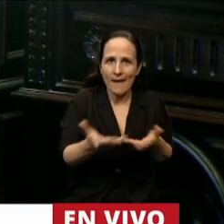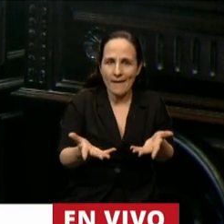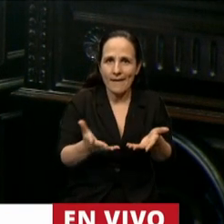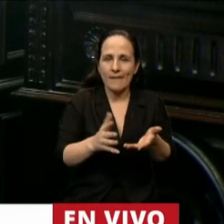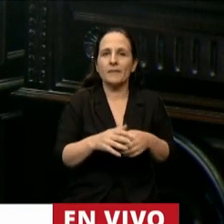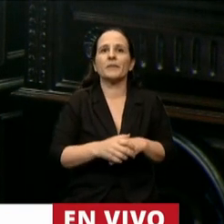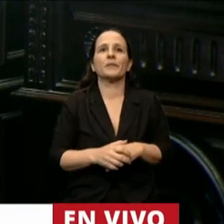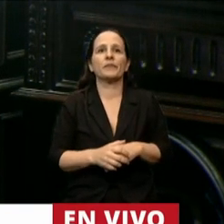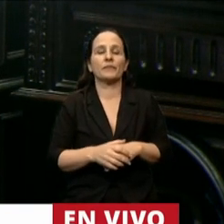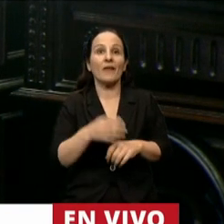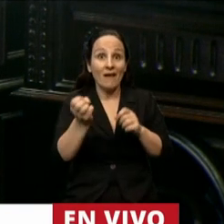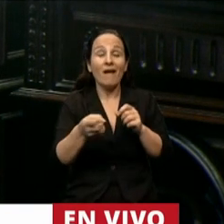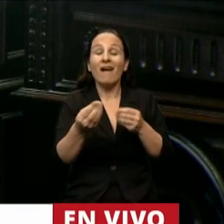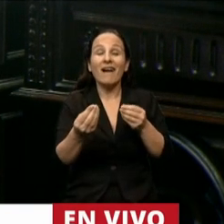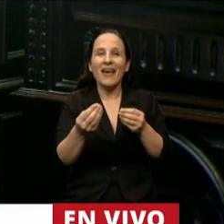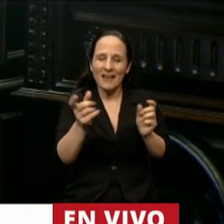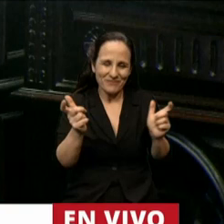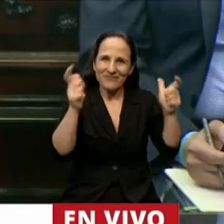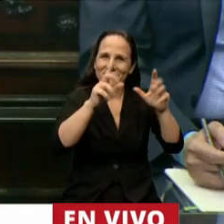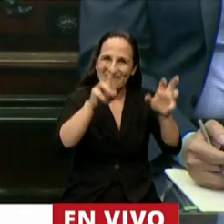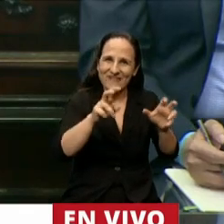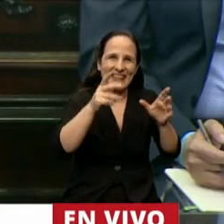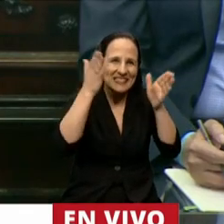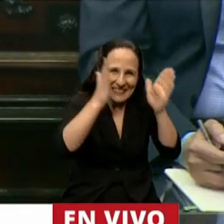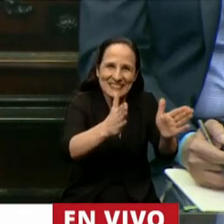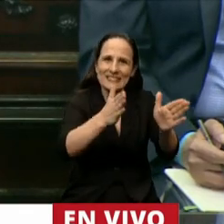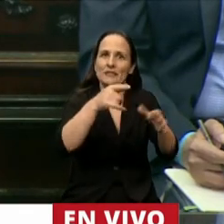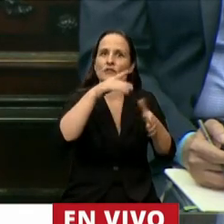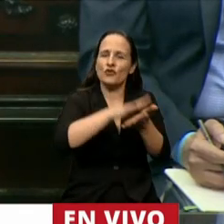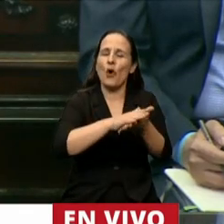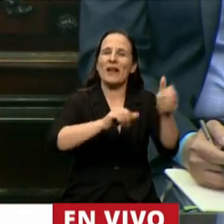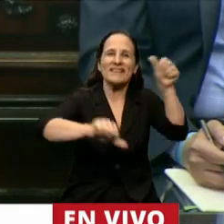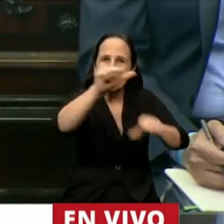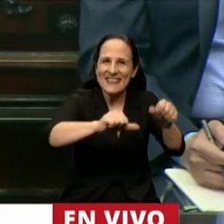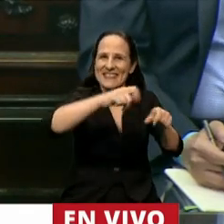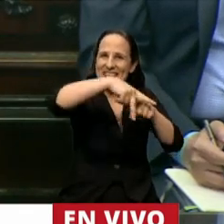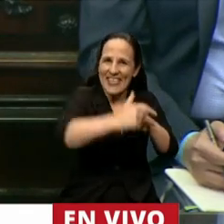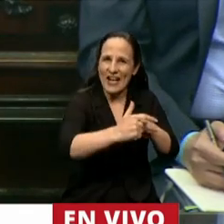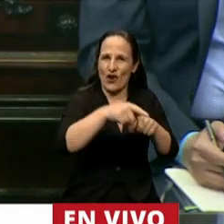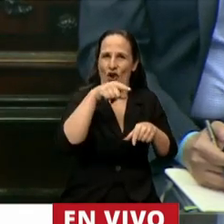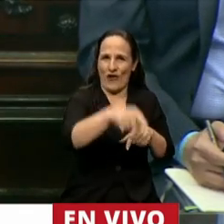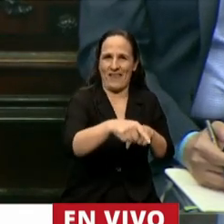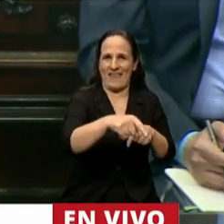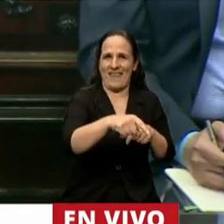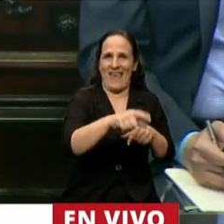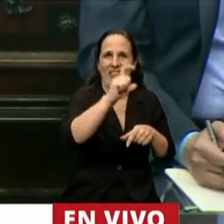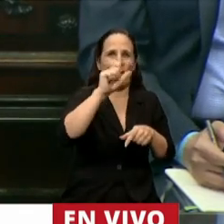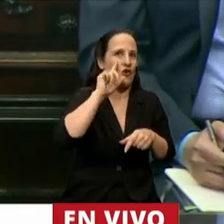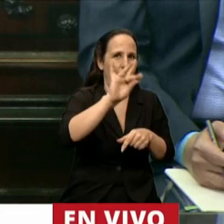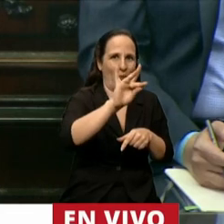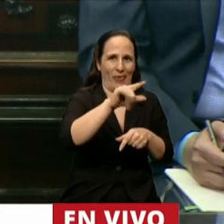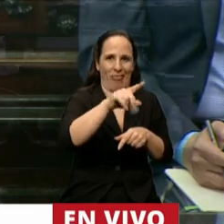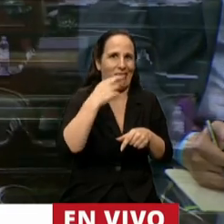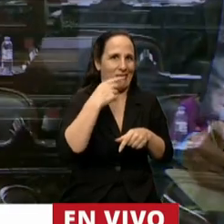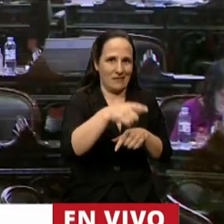para coordinar capacidades en el sistema científico tecnológico desarrollamos los test nacionales de